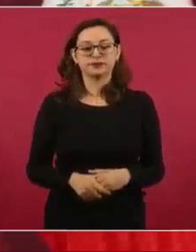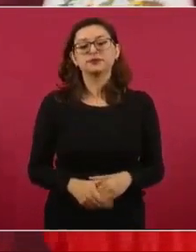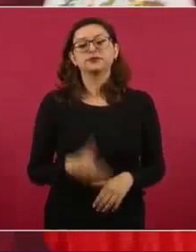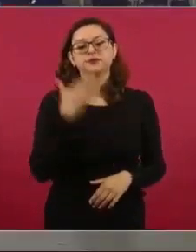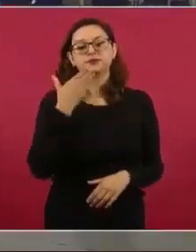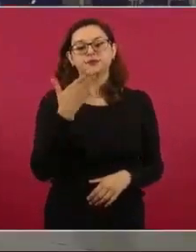bien, gracias, presidente.